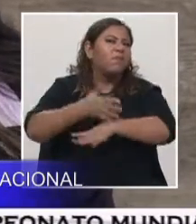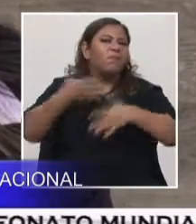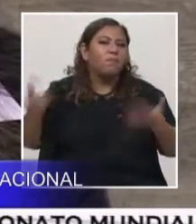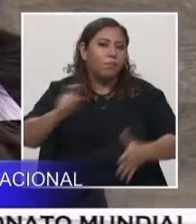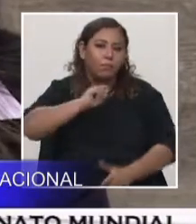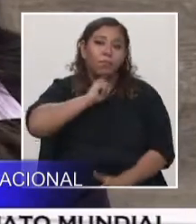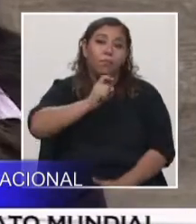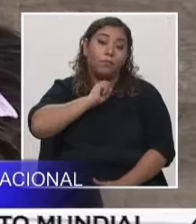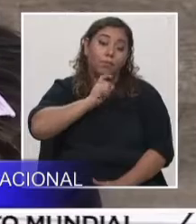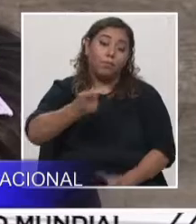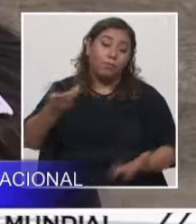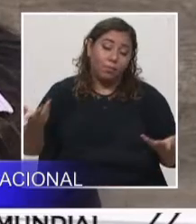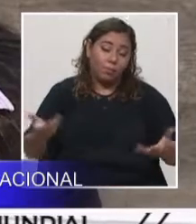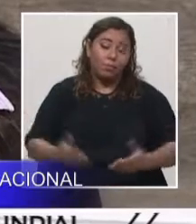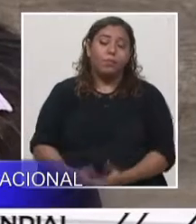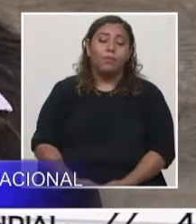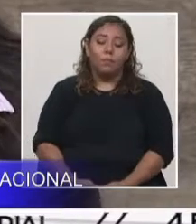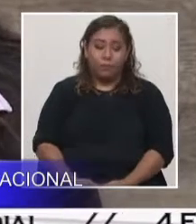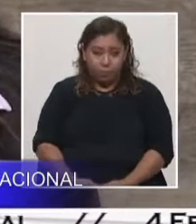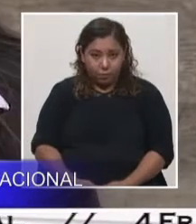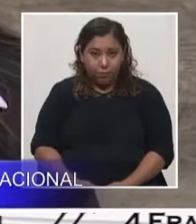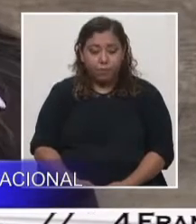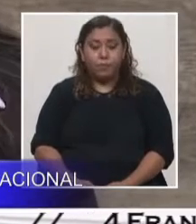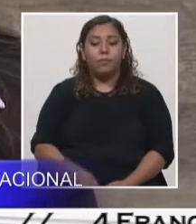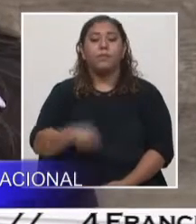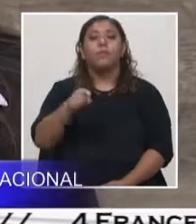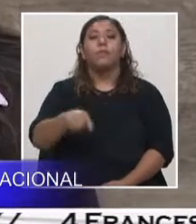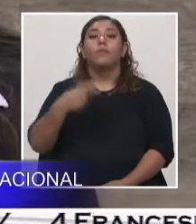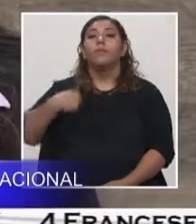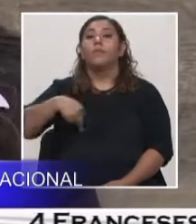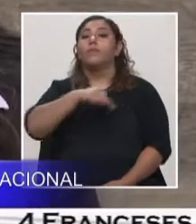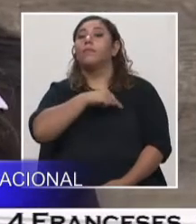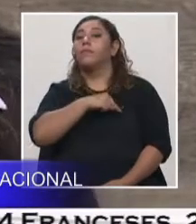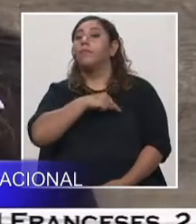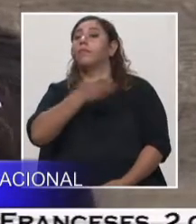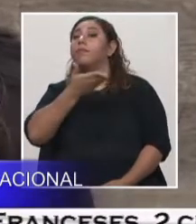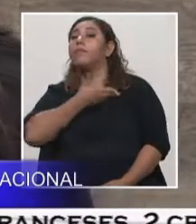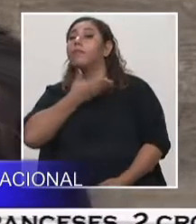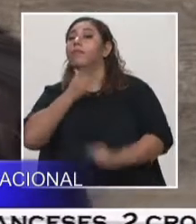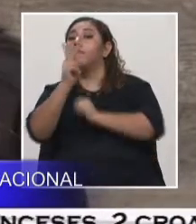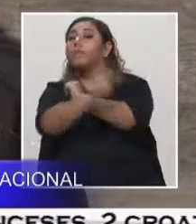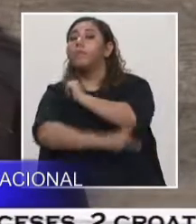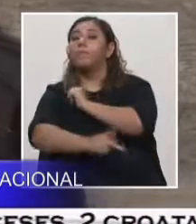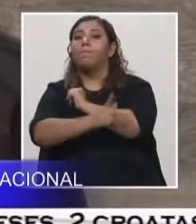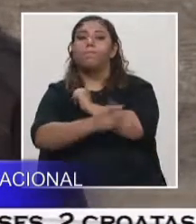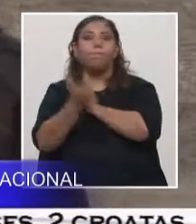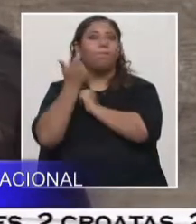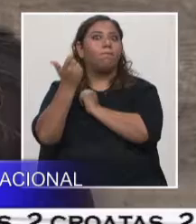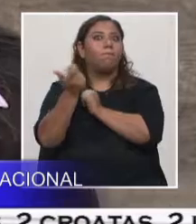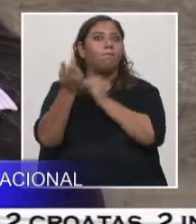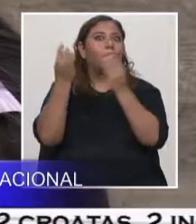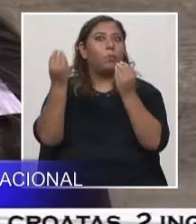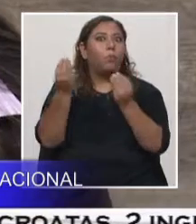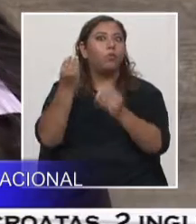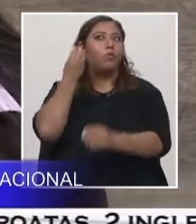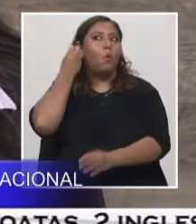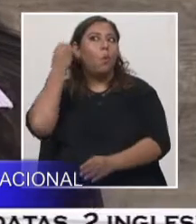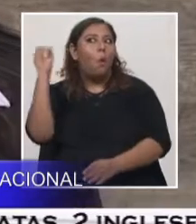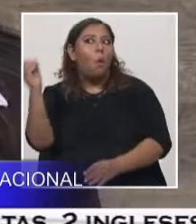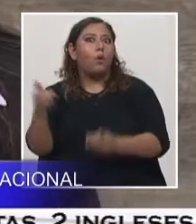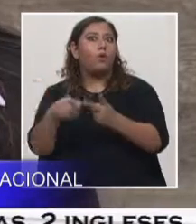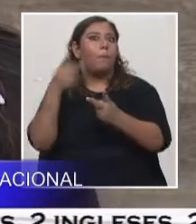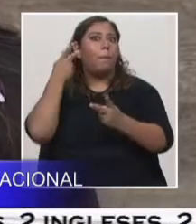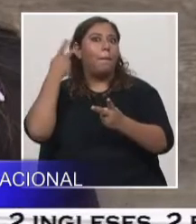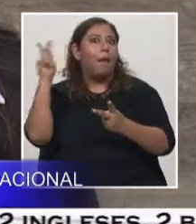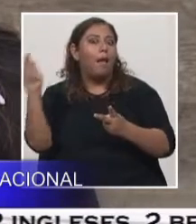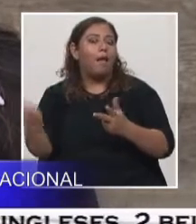importante y vivimos en un país sumamente rico. Solo que tenemos entonces ahora, y esa es la misión de la Academia, educar,